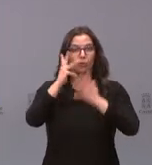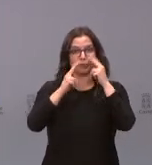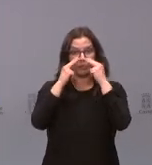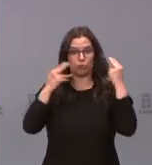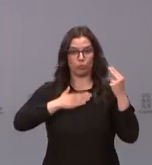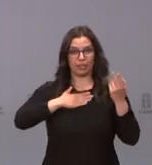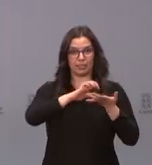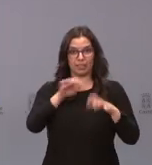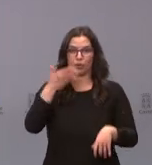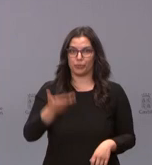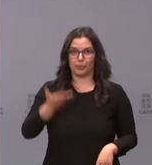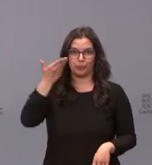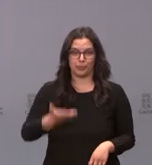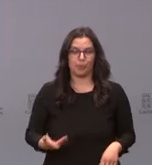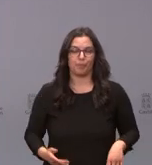esencial.